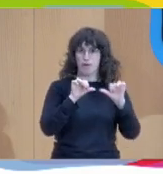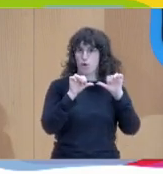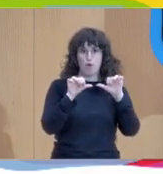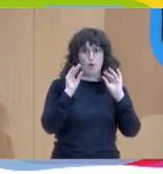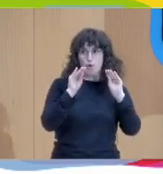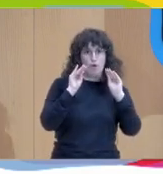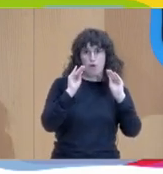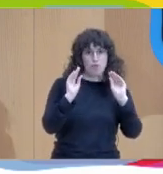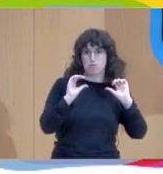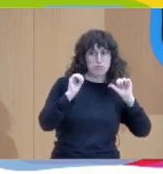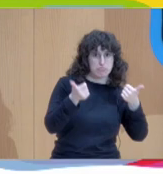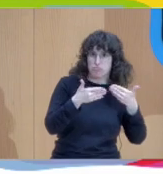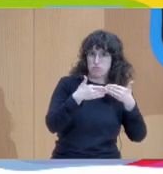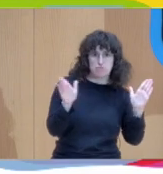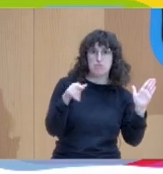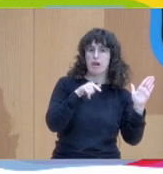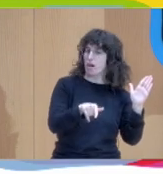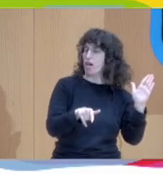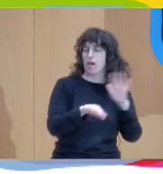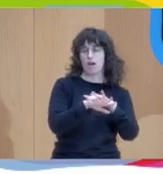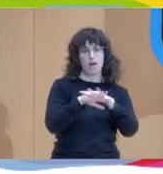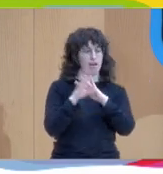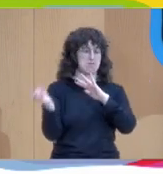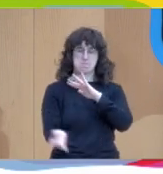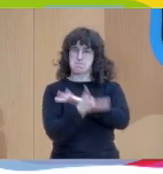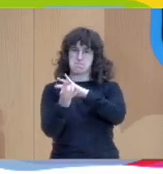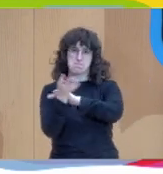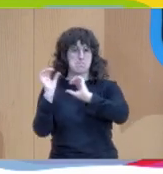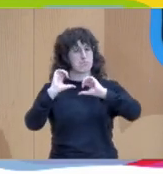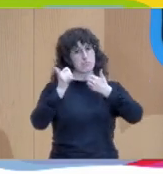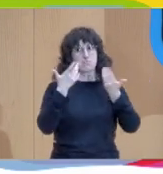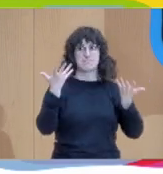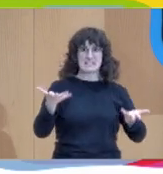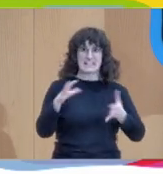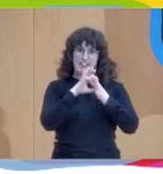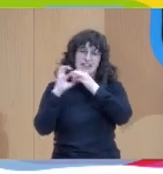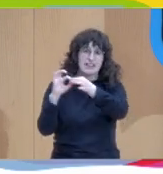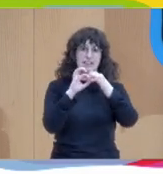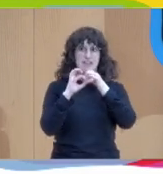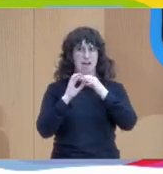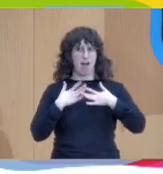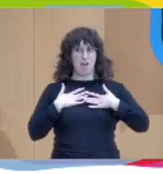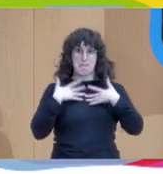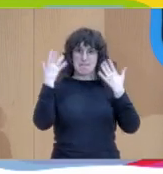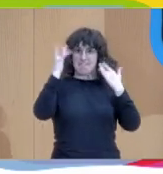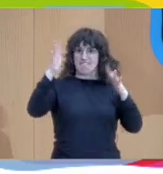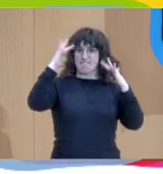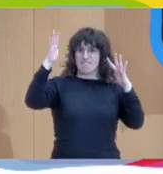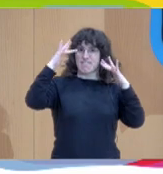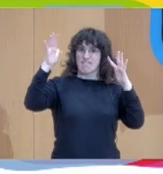totalmente práctico. Y el unirnos a mí me ha dado una ilusión impresionante para poder